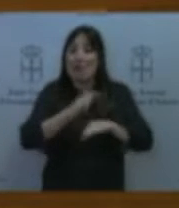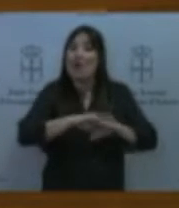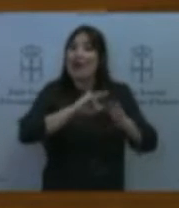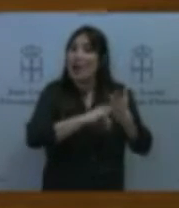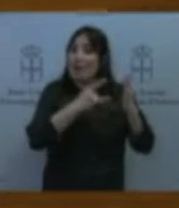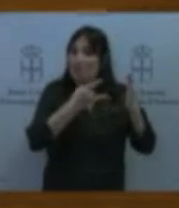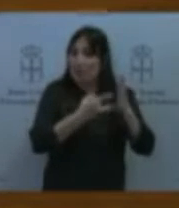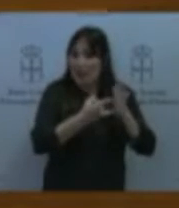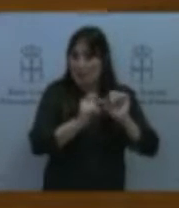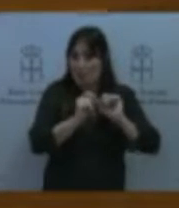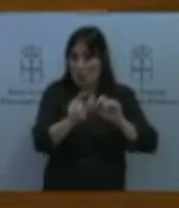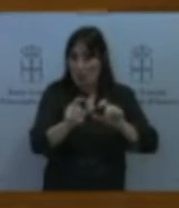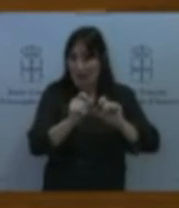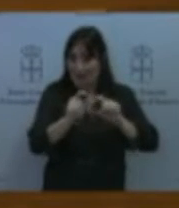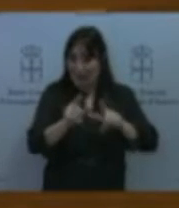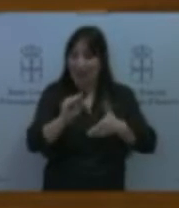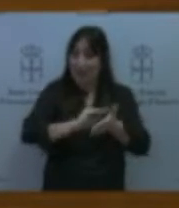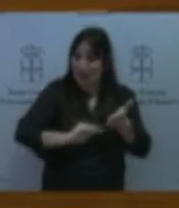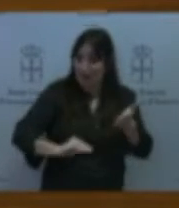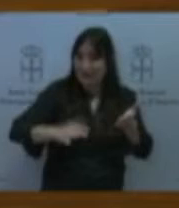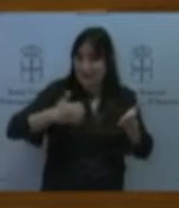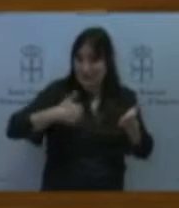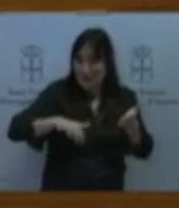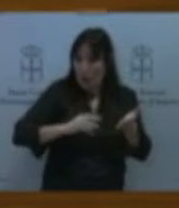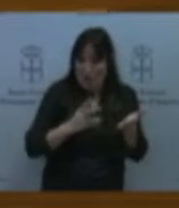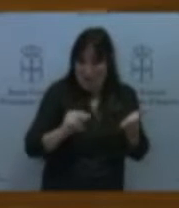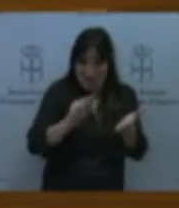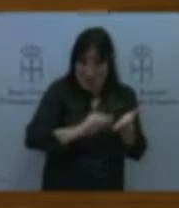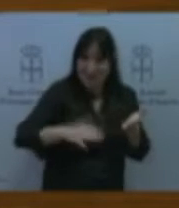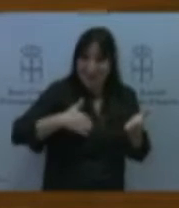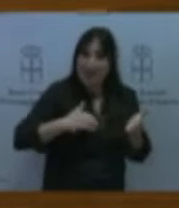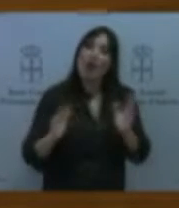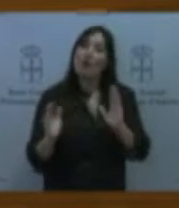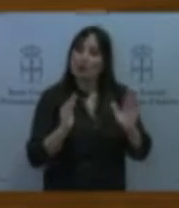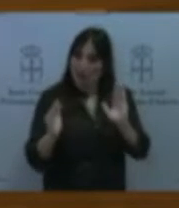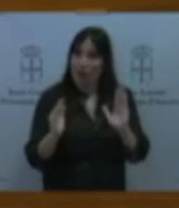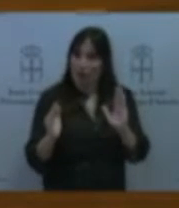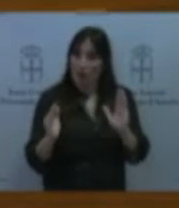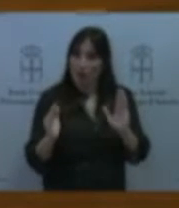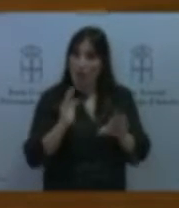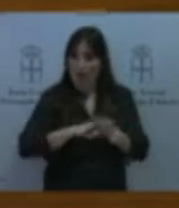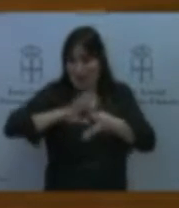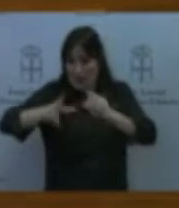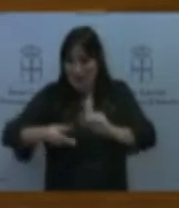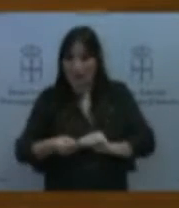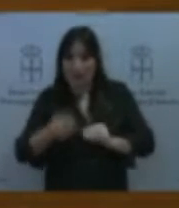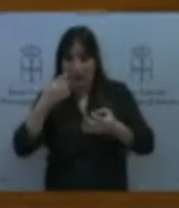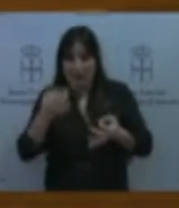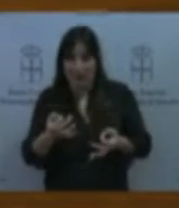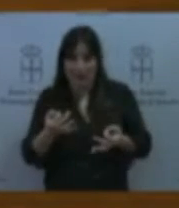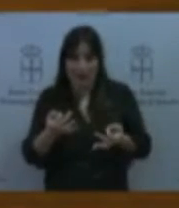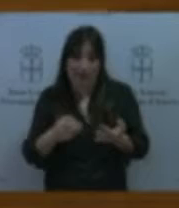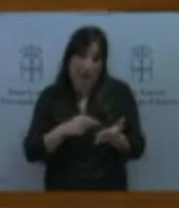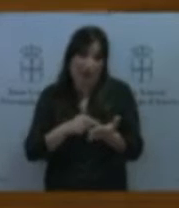o que ya estén redactados tengan un plazo prudente de adaptación a los requisitos que se fijan en la ley pero como le digo